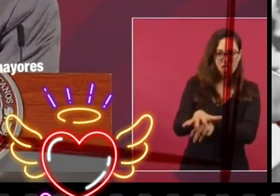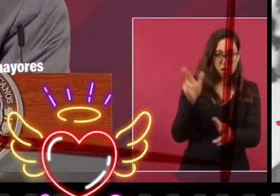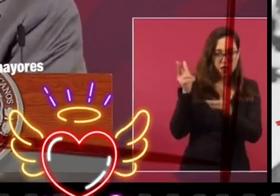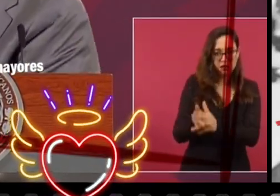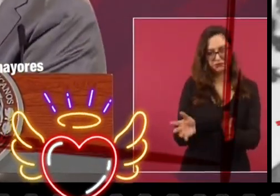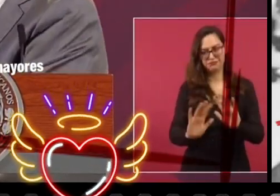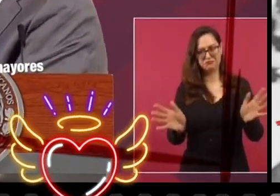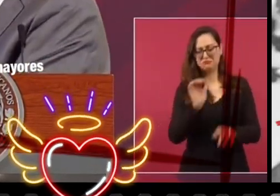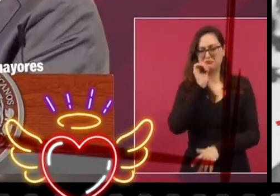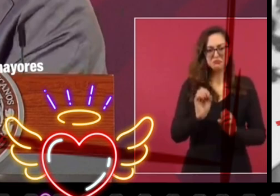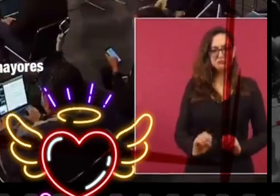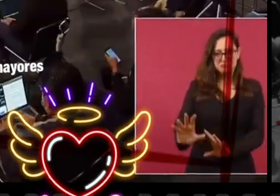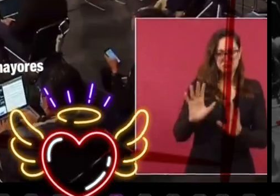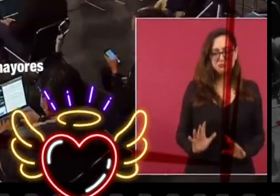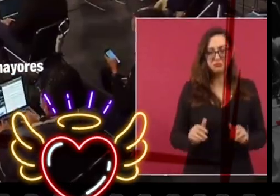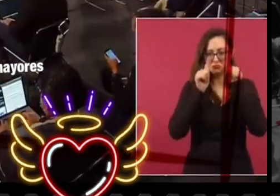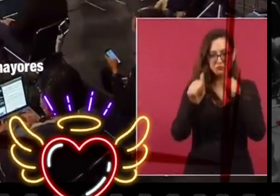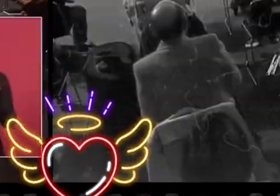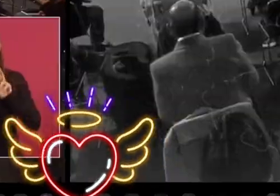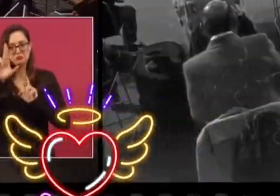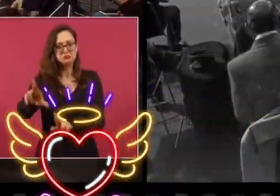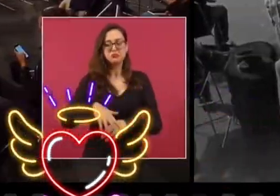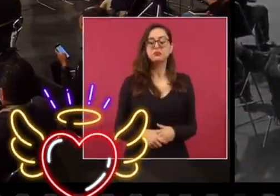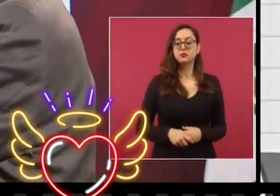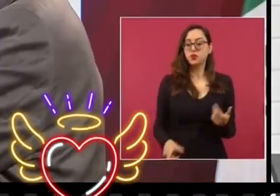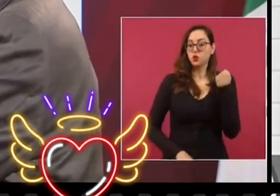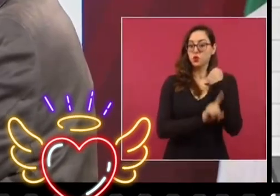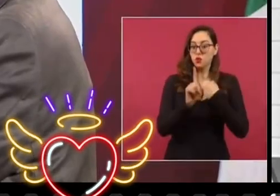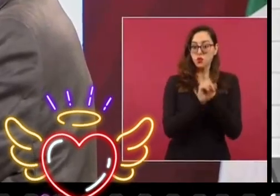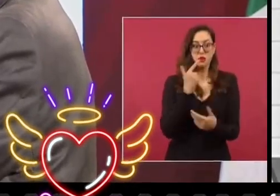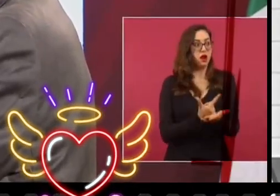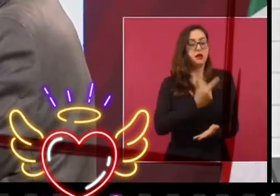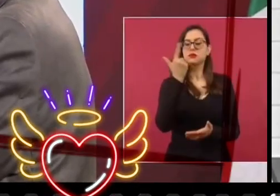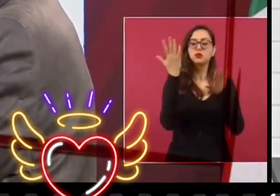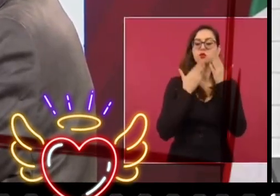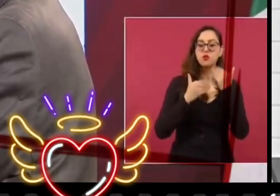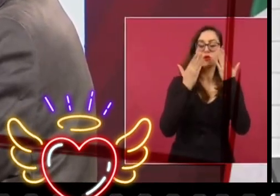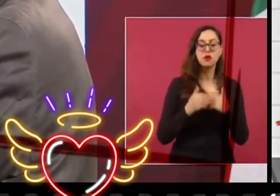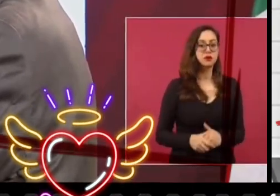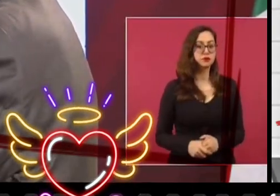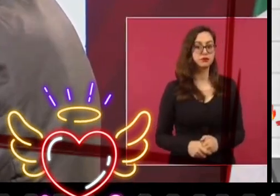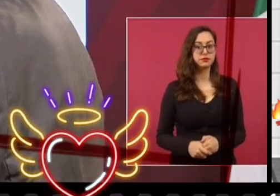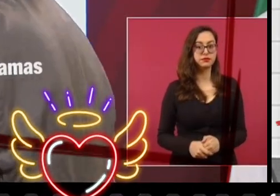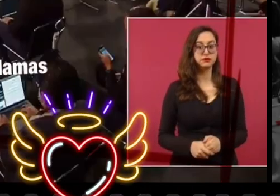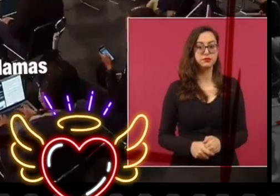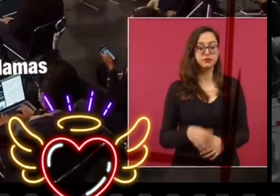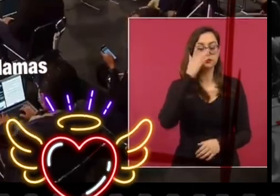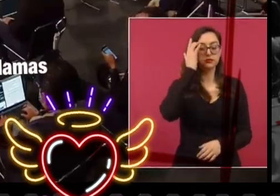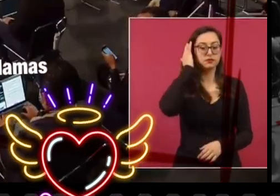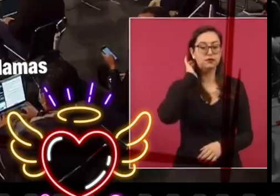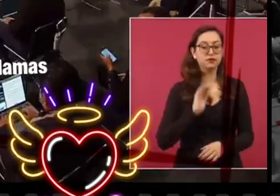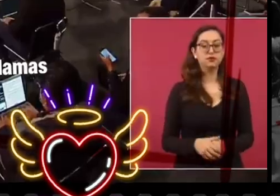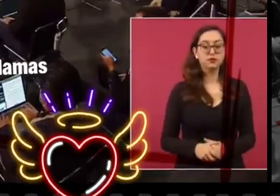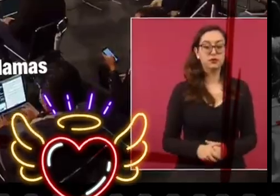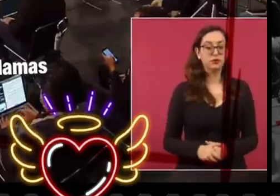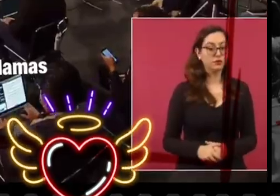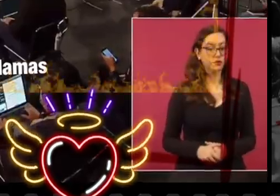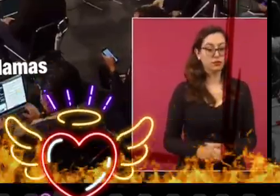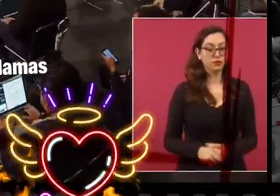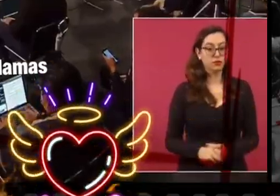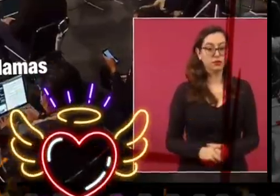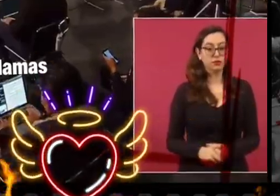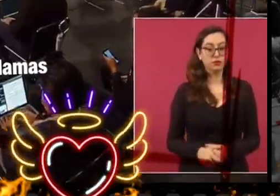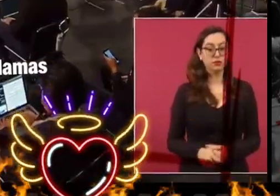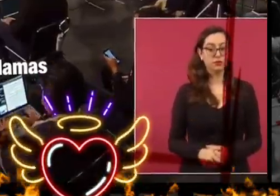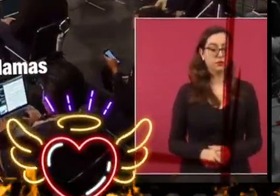pero no hay problemas mayores. Podemos ir a cualquier parte del país. No es un país como quisieran